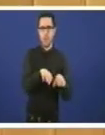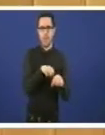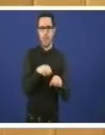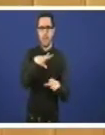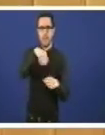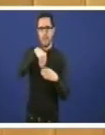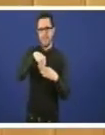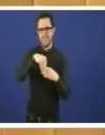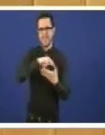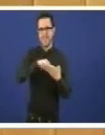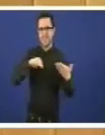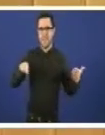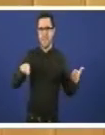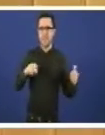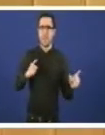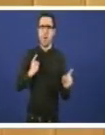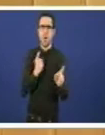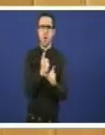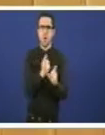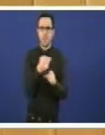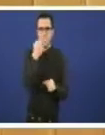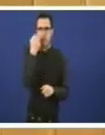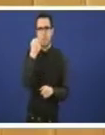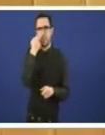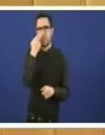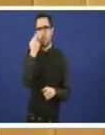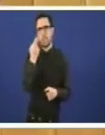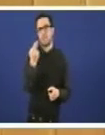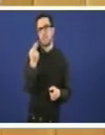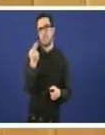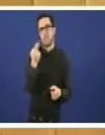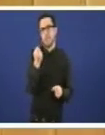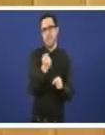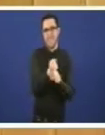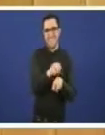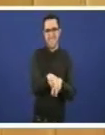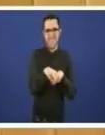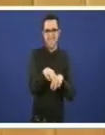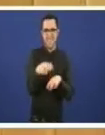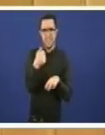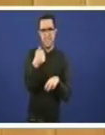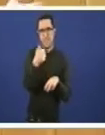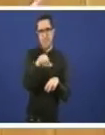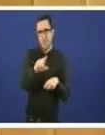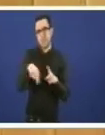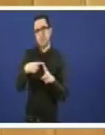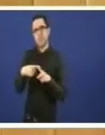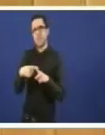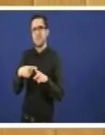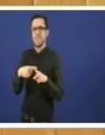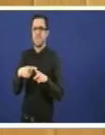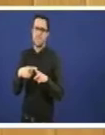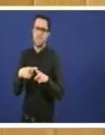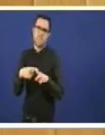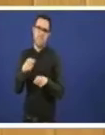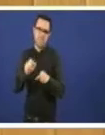logo aos intereses económicos dos labregos e dos gandeiros por moito que vostedes queiran vir aquí pintarnos o leite que se